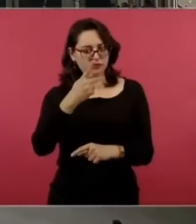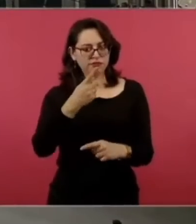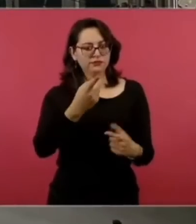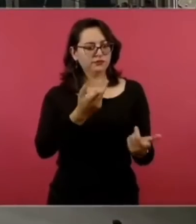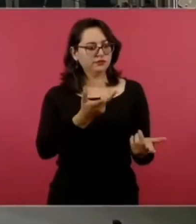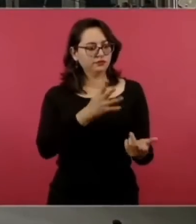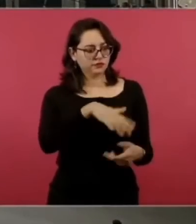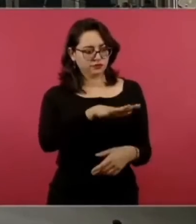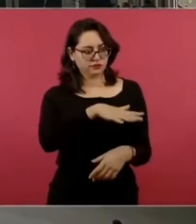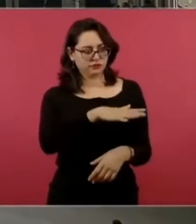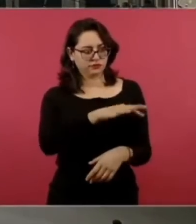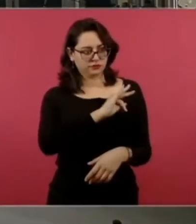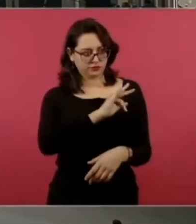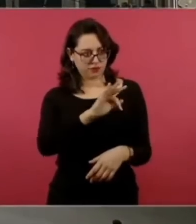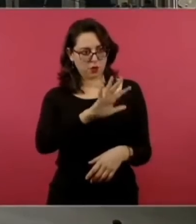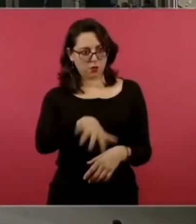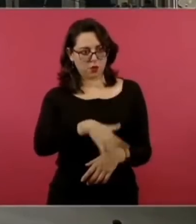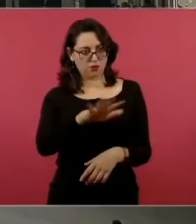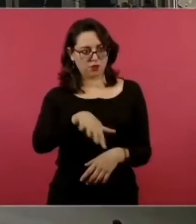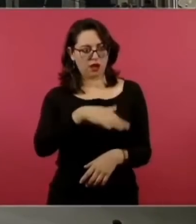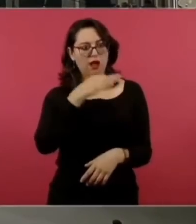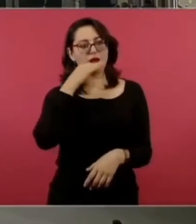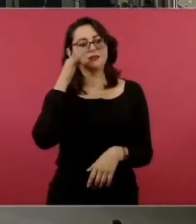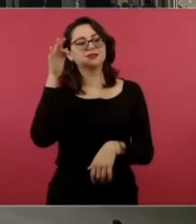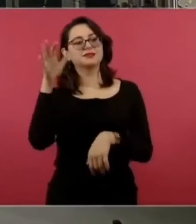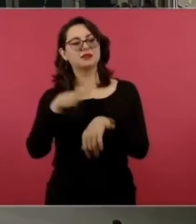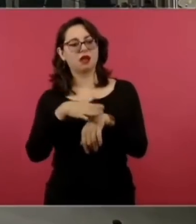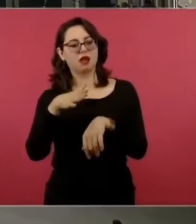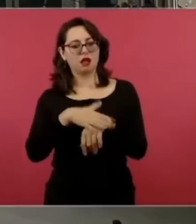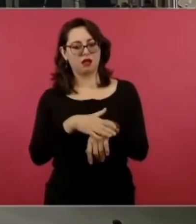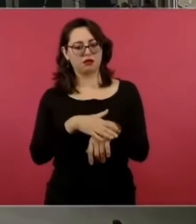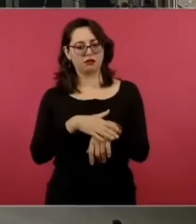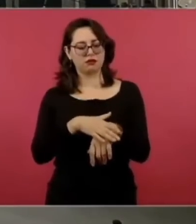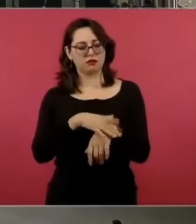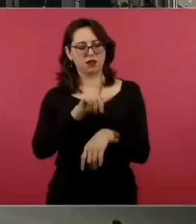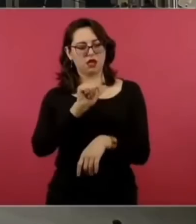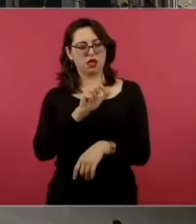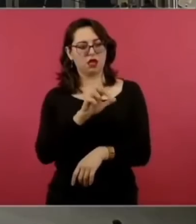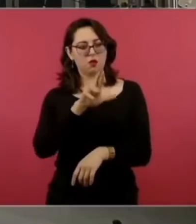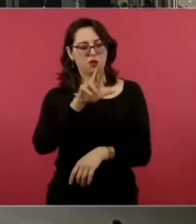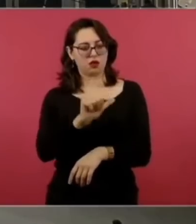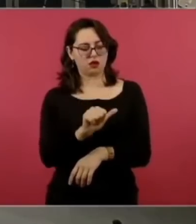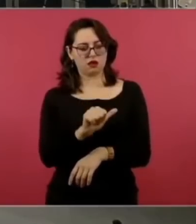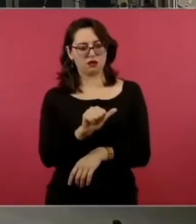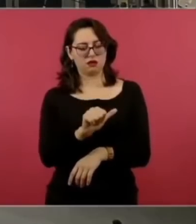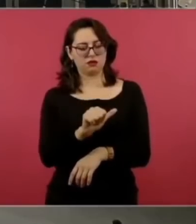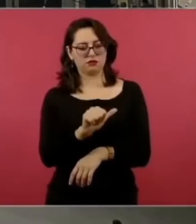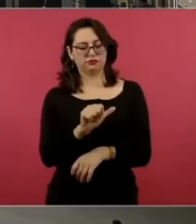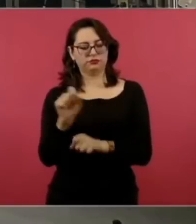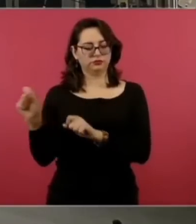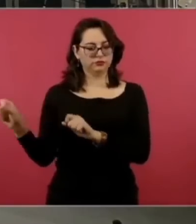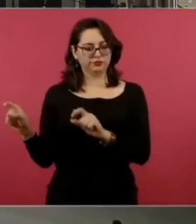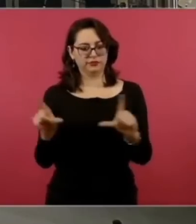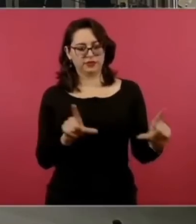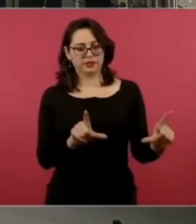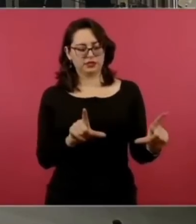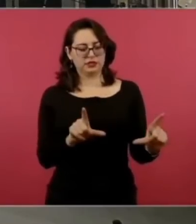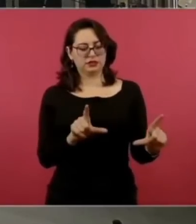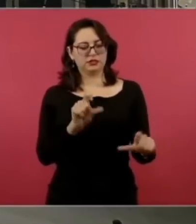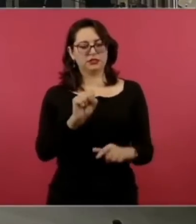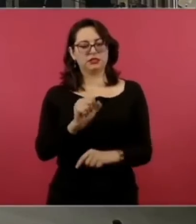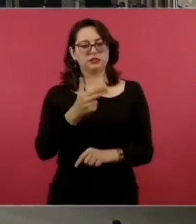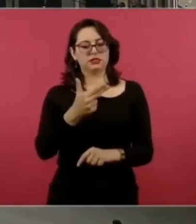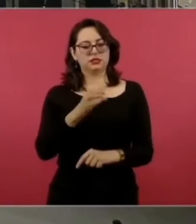favor Jesús dile a Laura si se los manda si